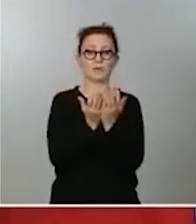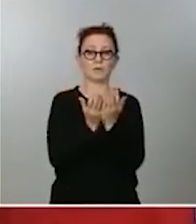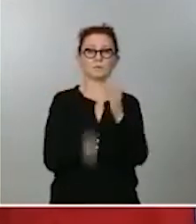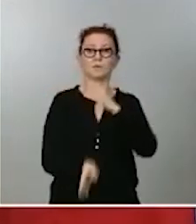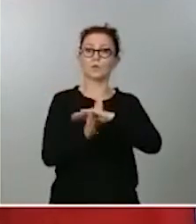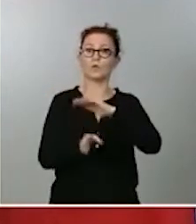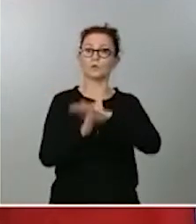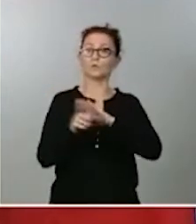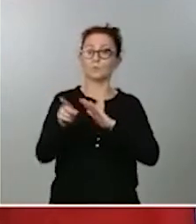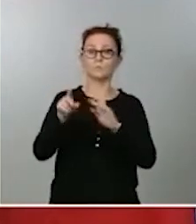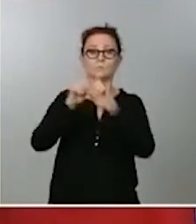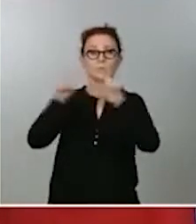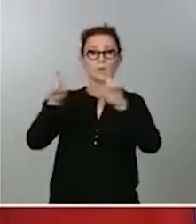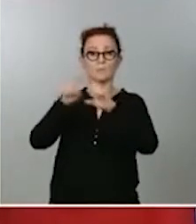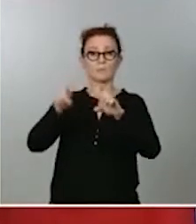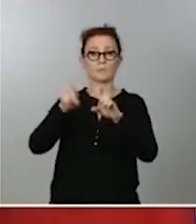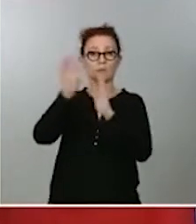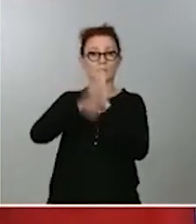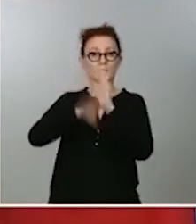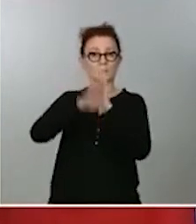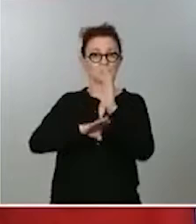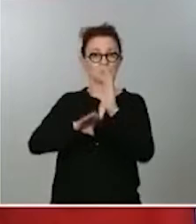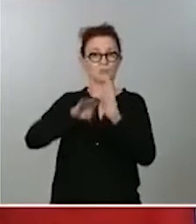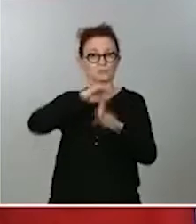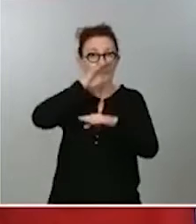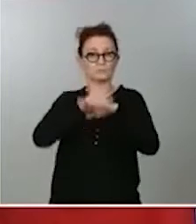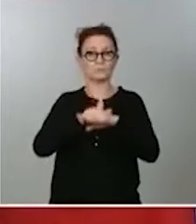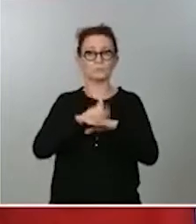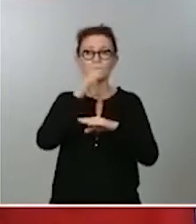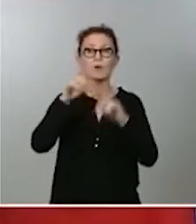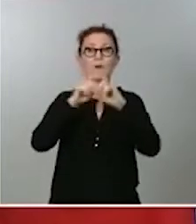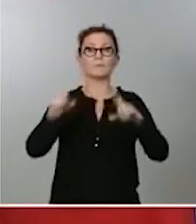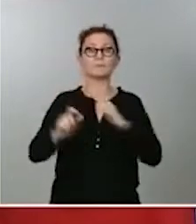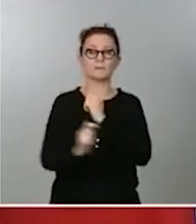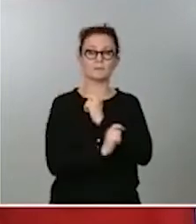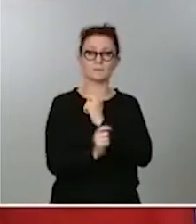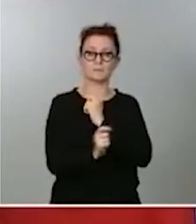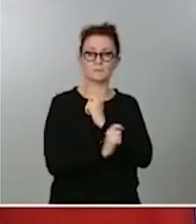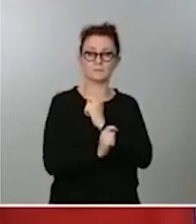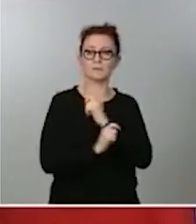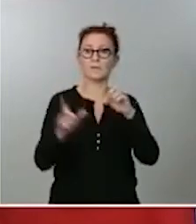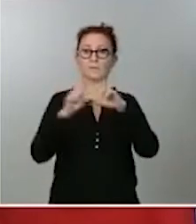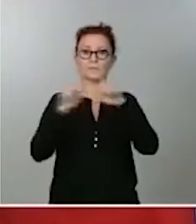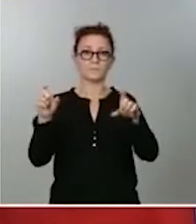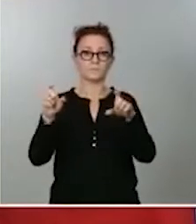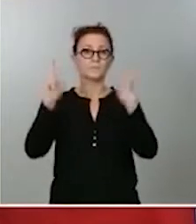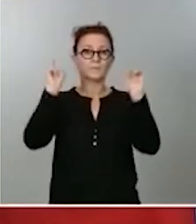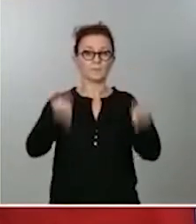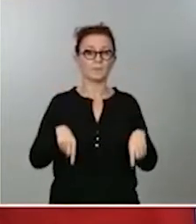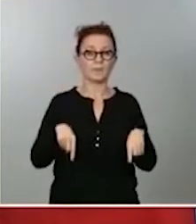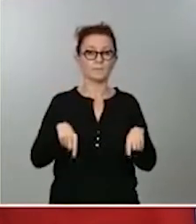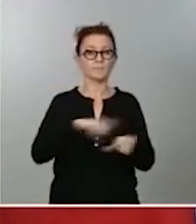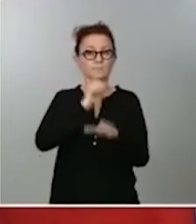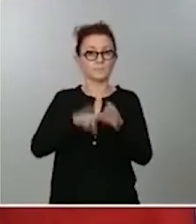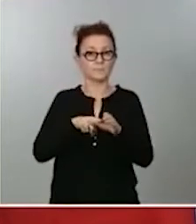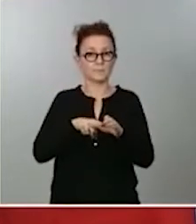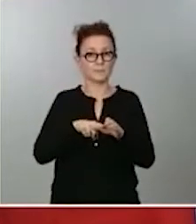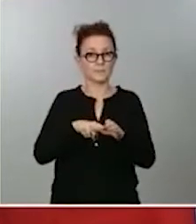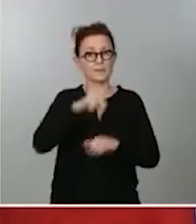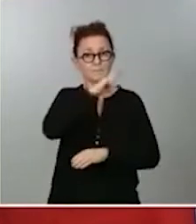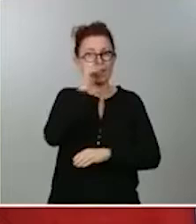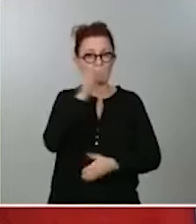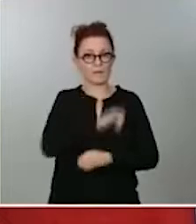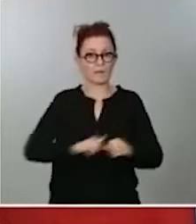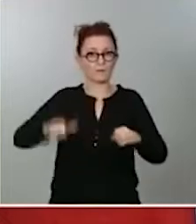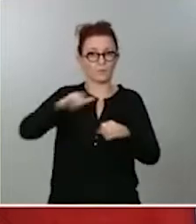se trata de una empresa estratégica, de una empresa que participa del HAF de Madrid-Baraja con todo lo que lleva de